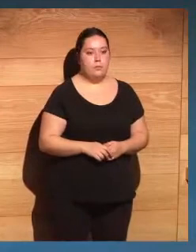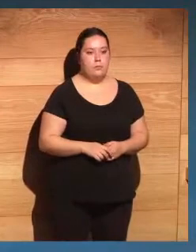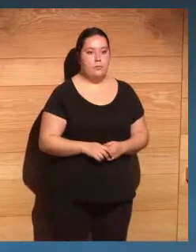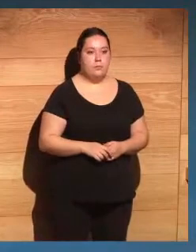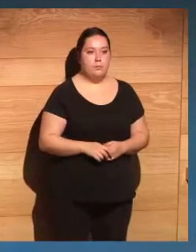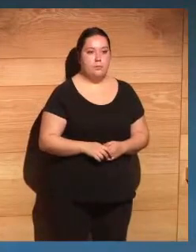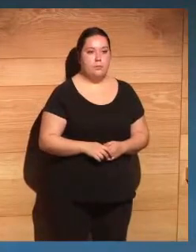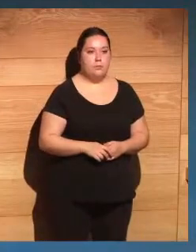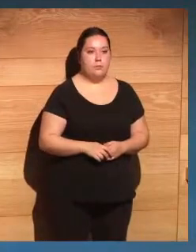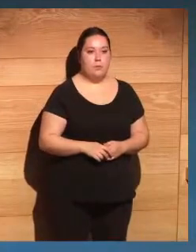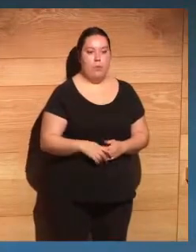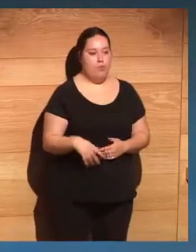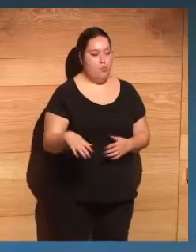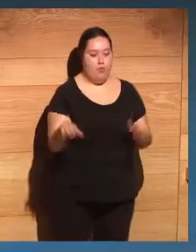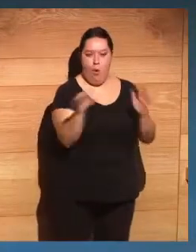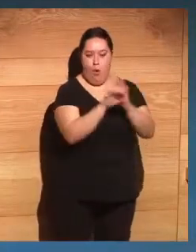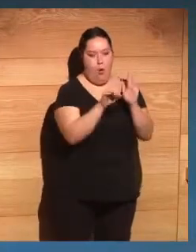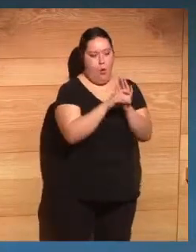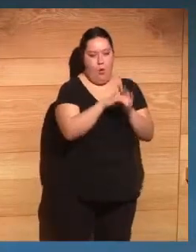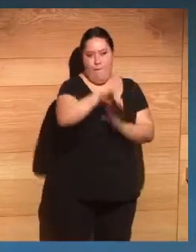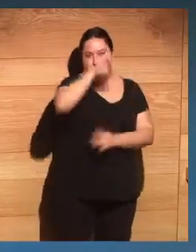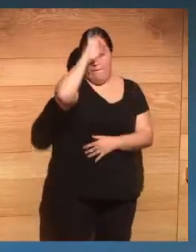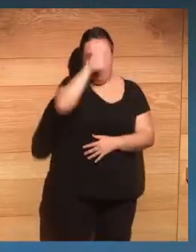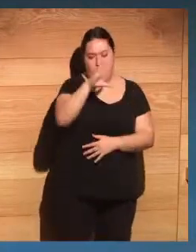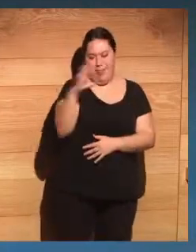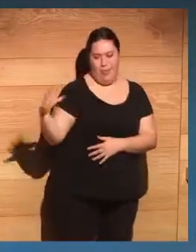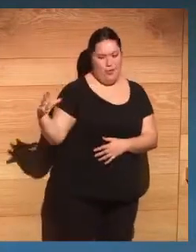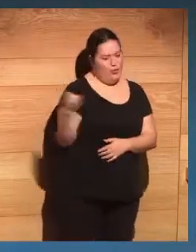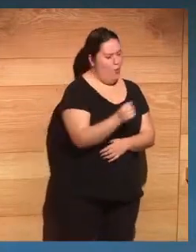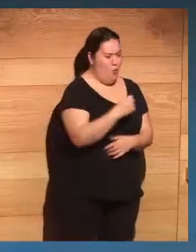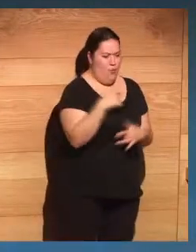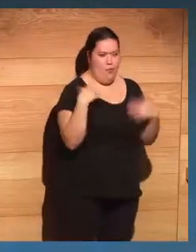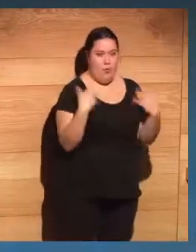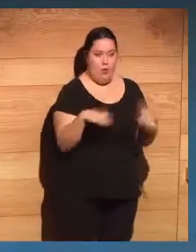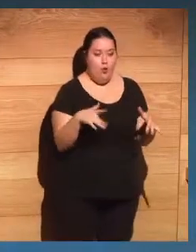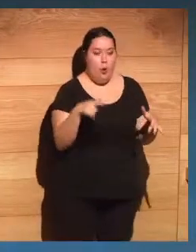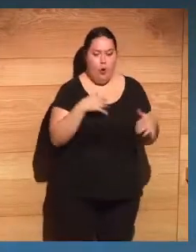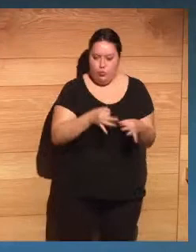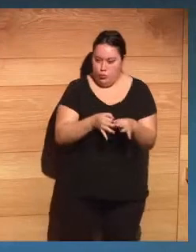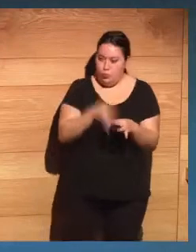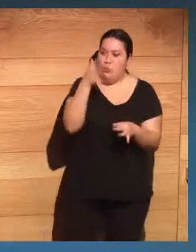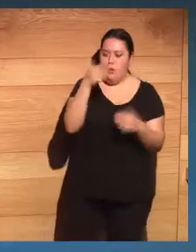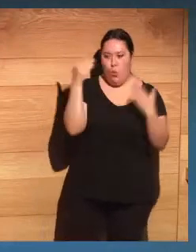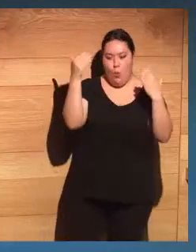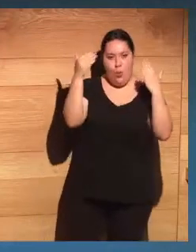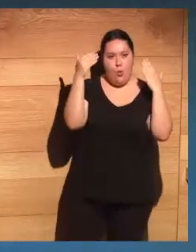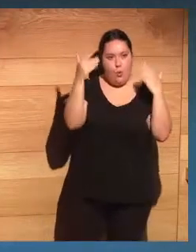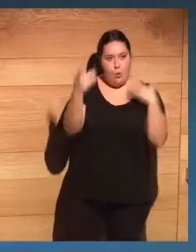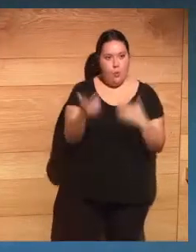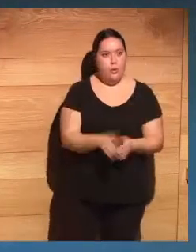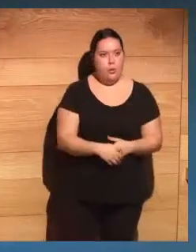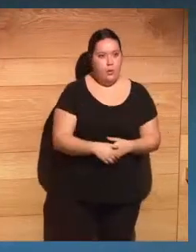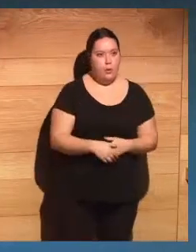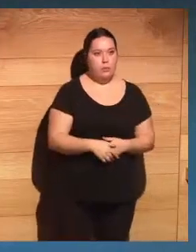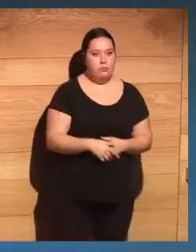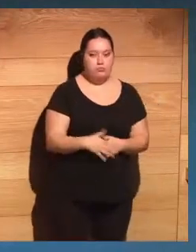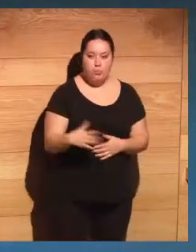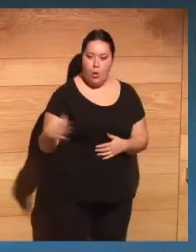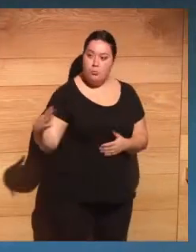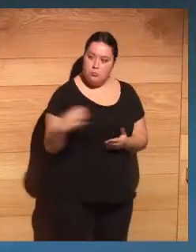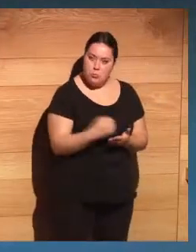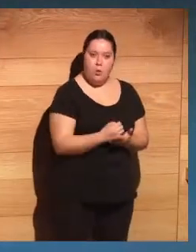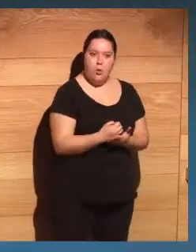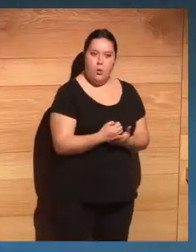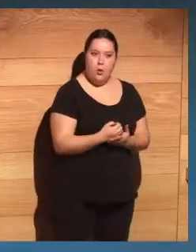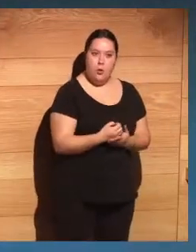Europeo. Estos currículos impresionantes de todos ellos, tengo la suerte y el honor de que todos figuran en